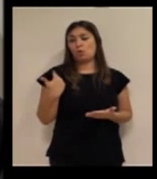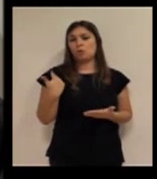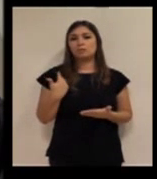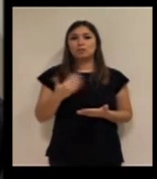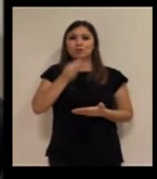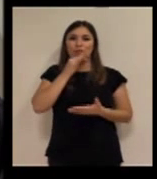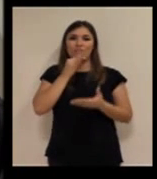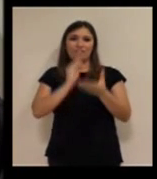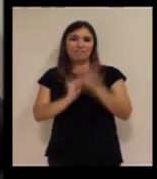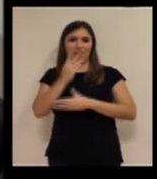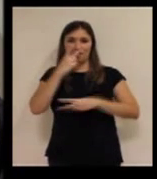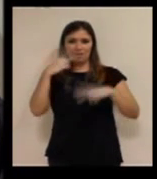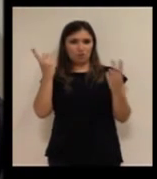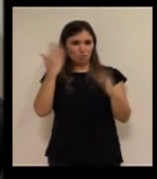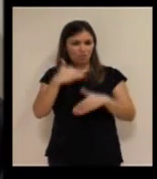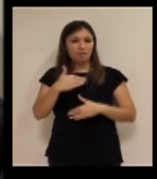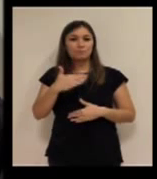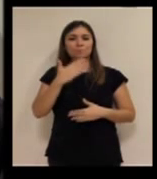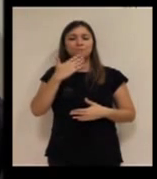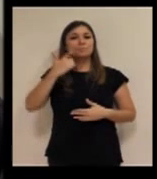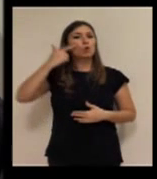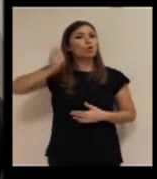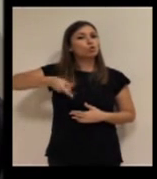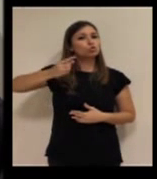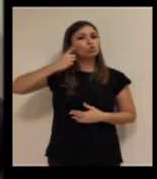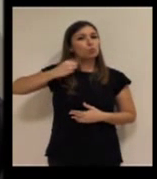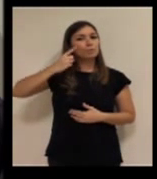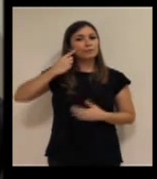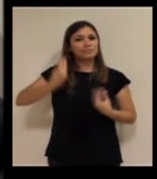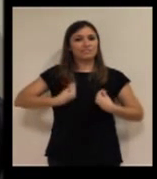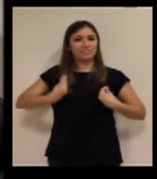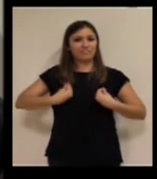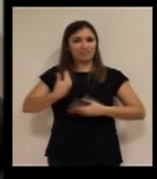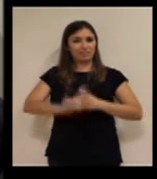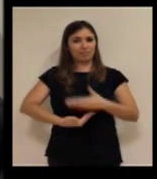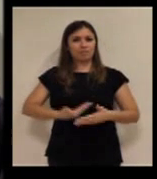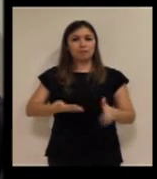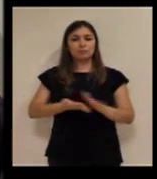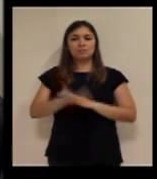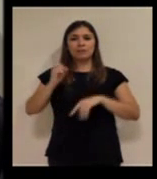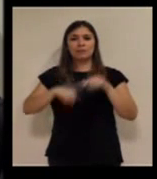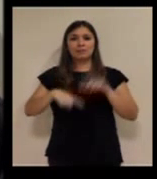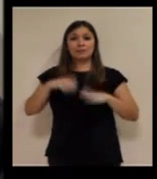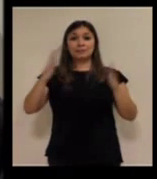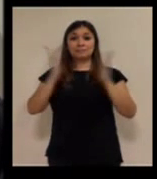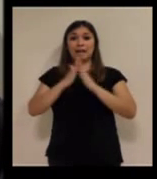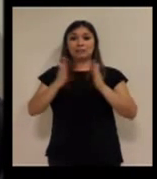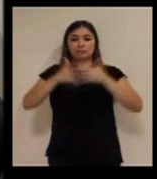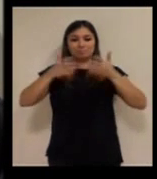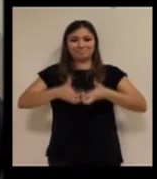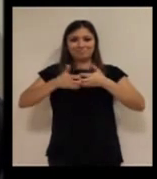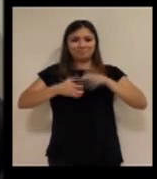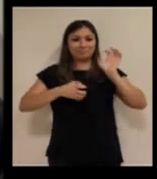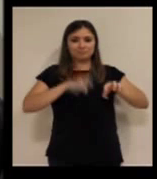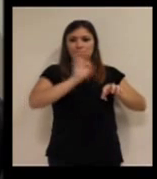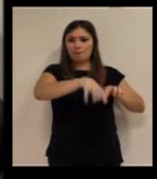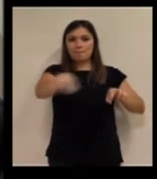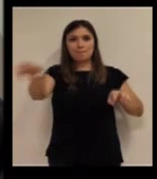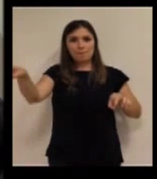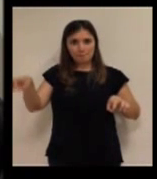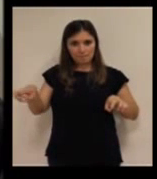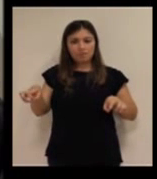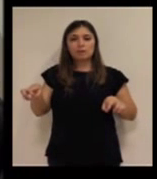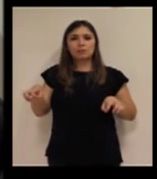presentado, un estudio de hábitos de vida, a través del cual, mediante la instalación de dispositivos periféricos en casa, podemos ser